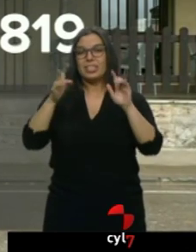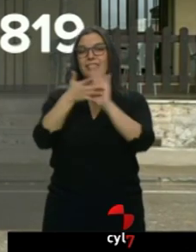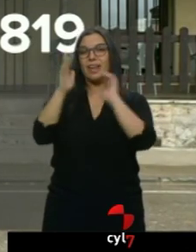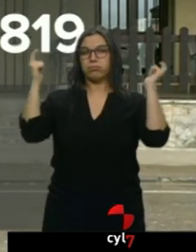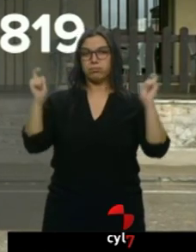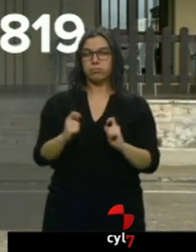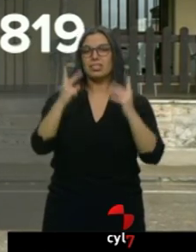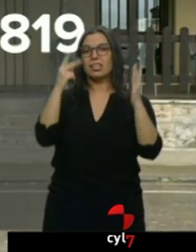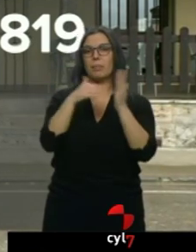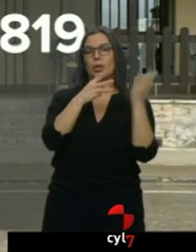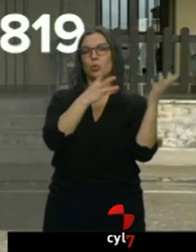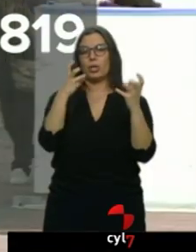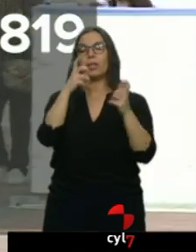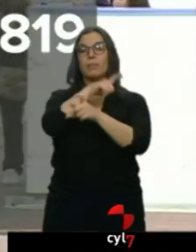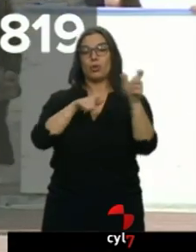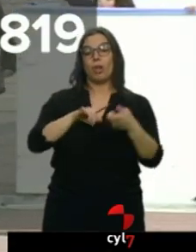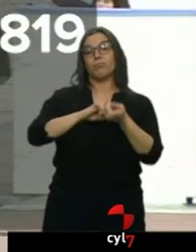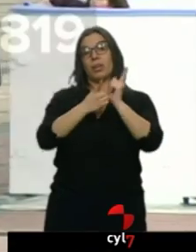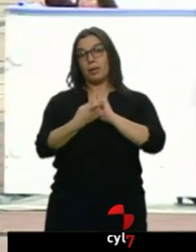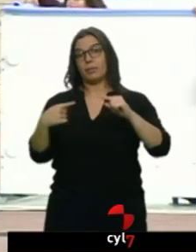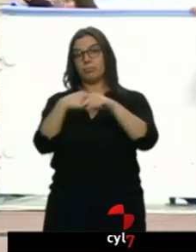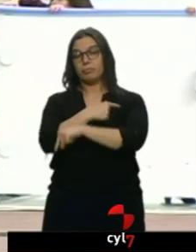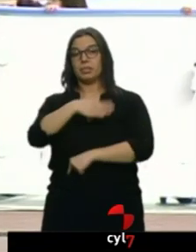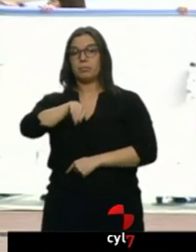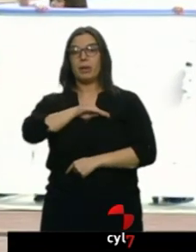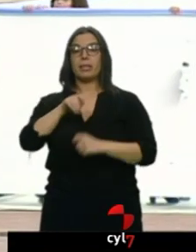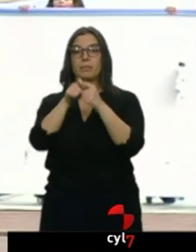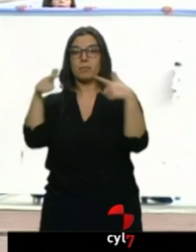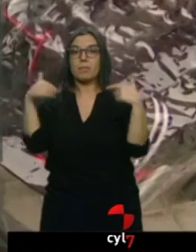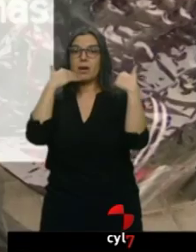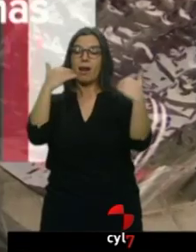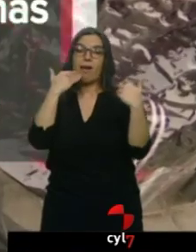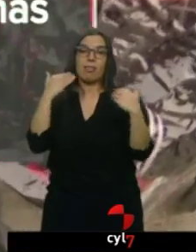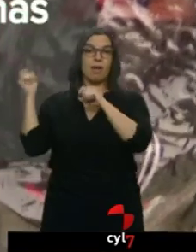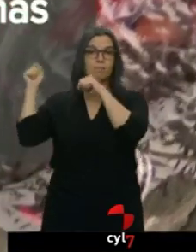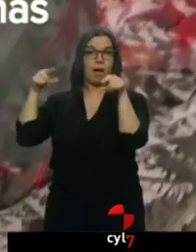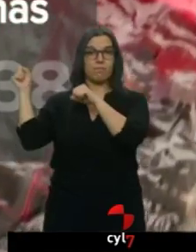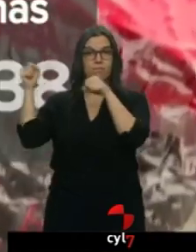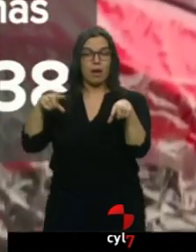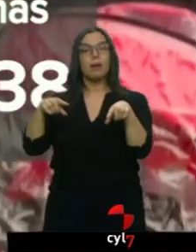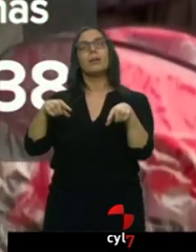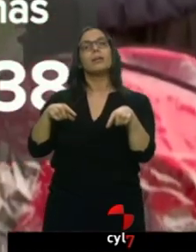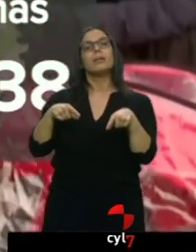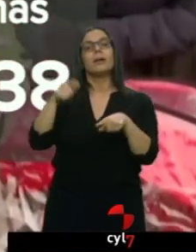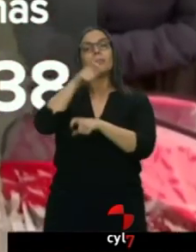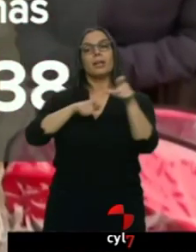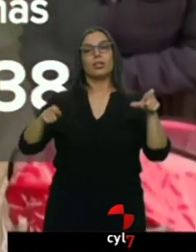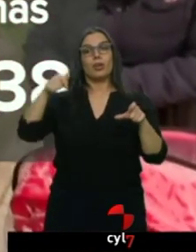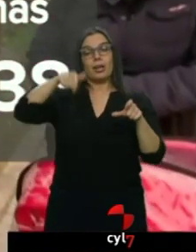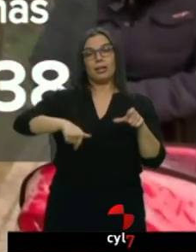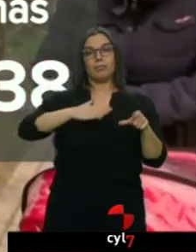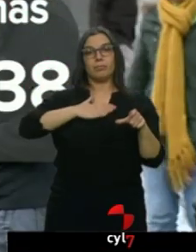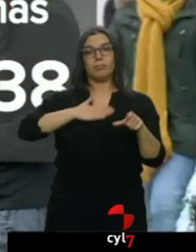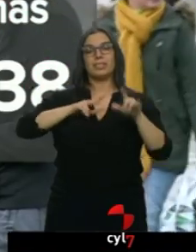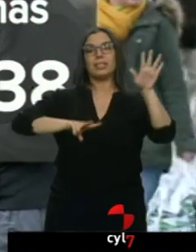Al contrario, España crece y lo hace gracias a la inmigración. La población nacional ha aumentado en más de 74.000 personas. Los